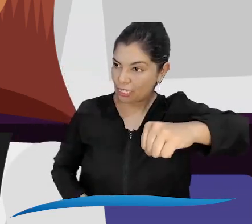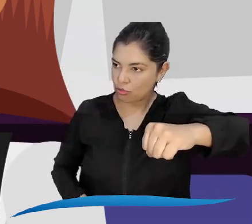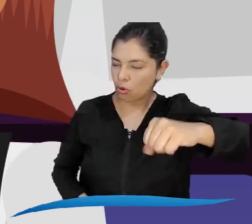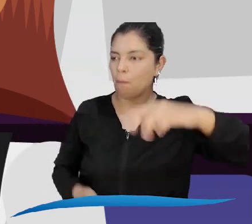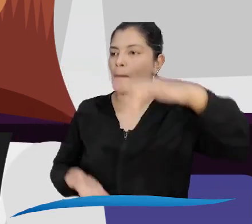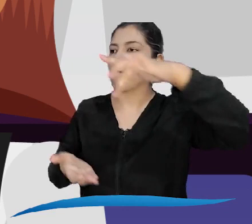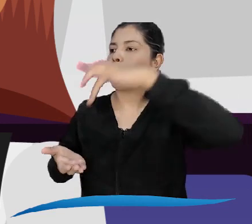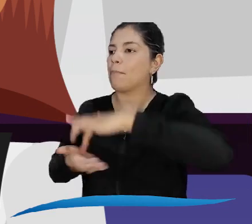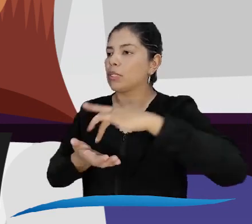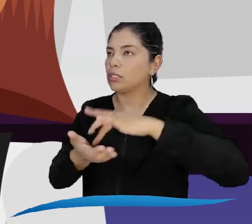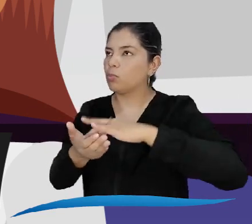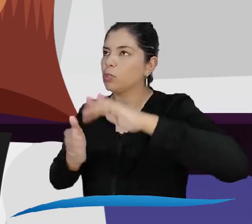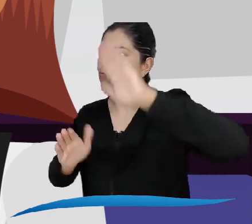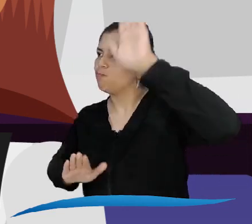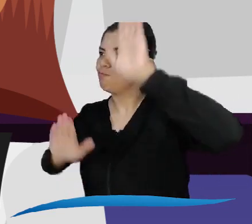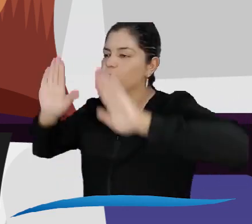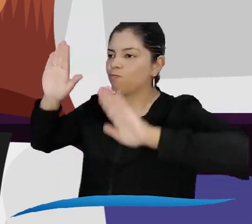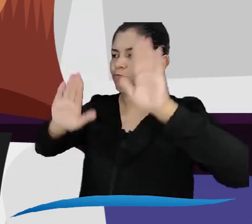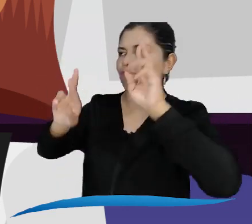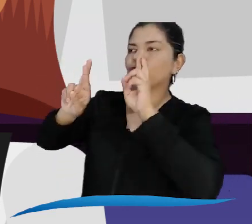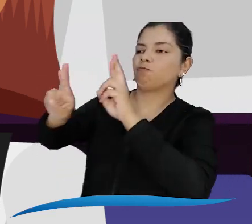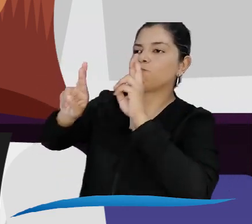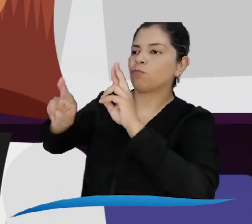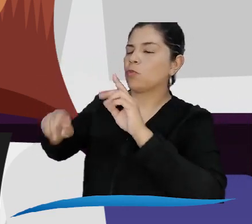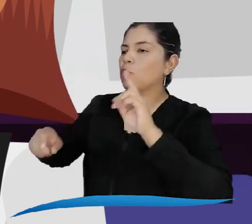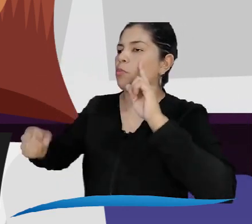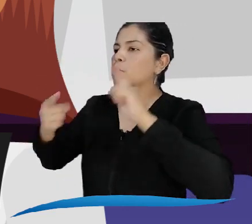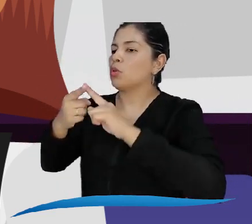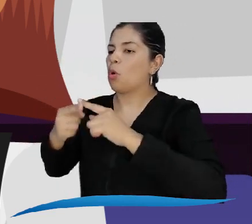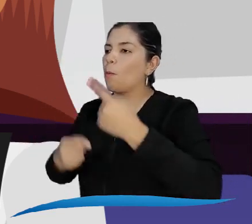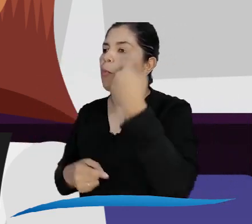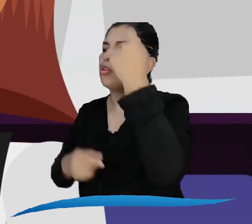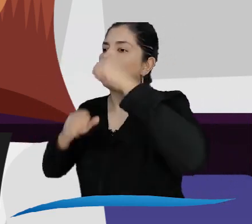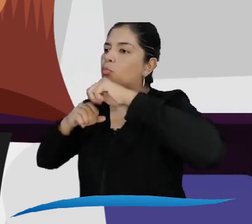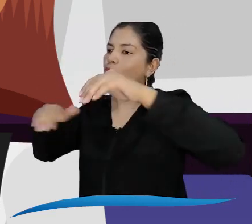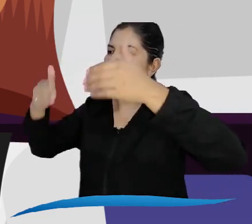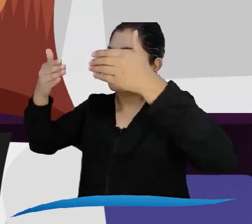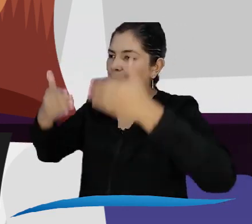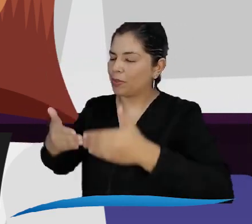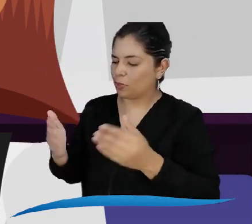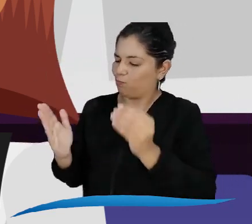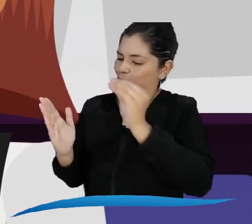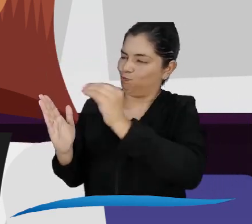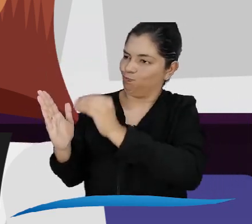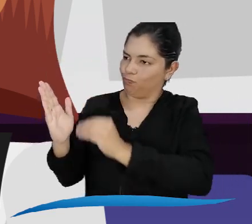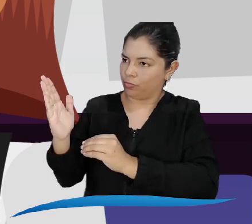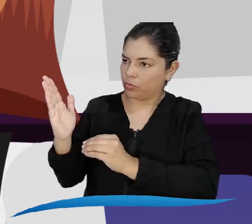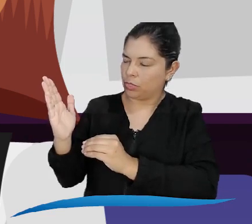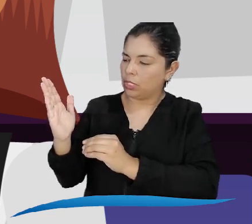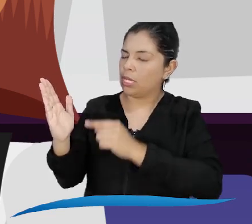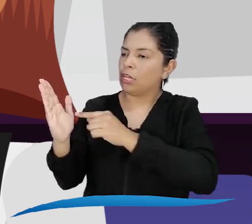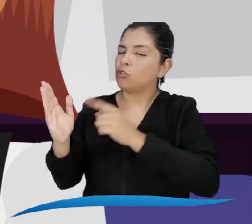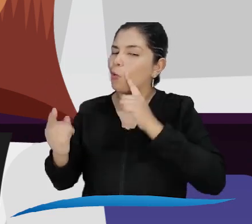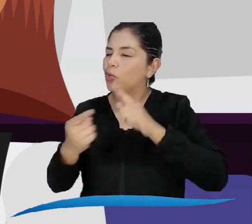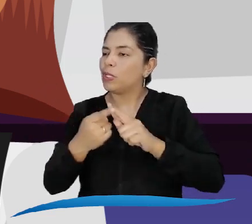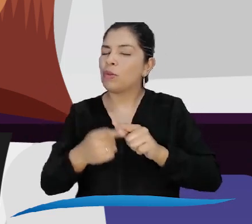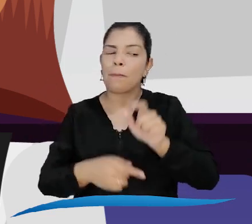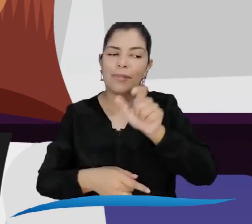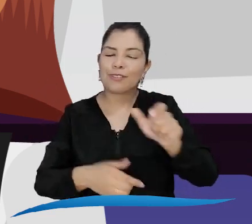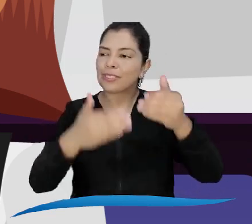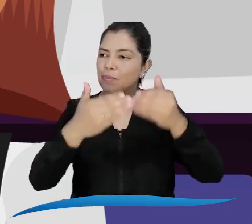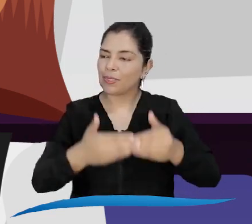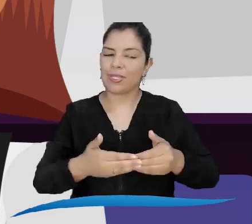derecho de la población con discapacidad de participar democráticamente en la construcción de la política pública de